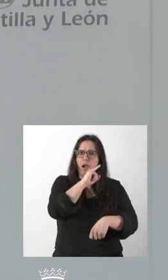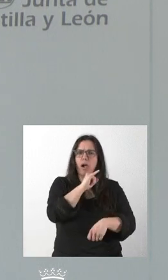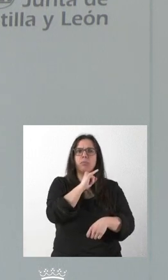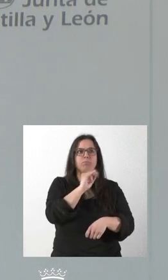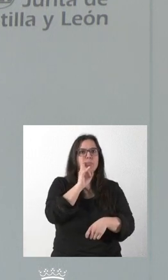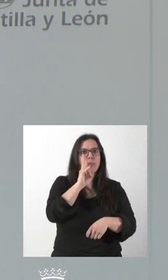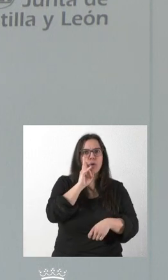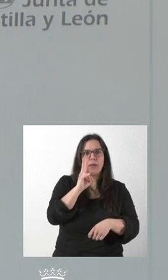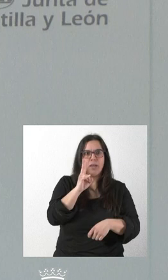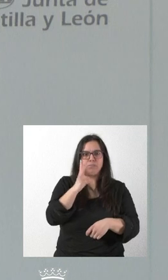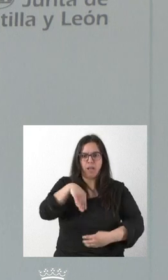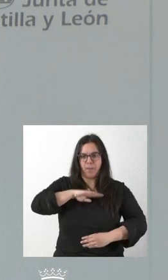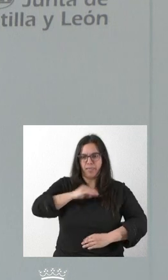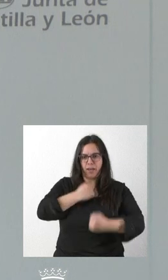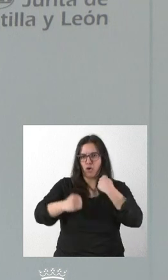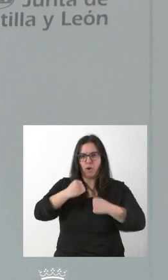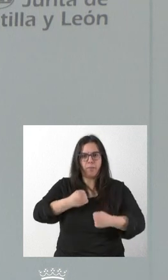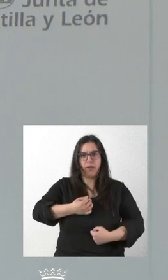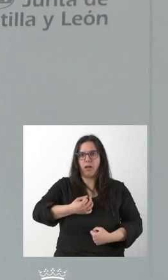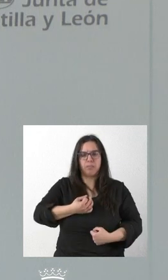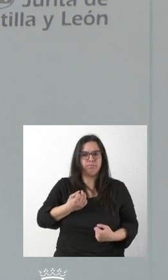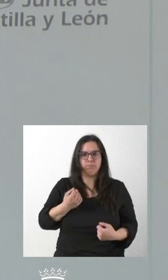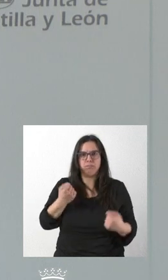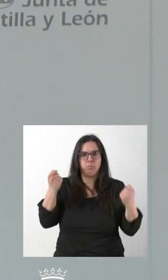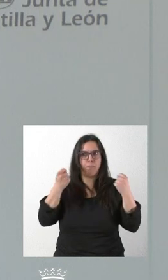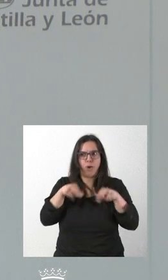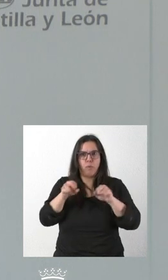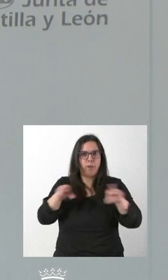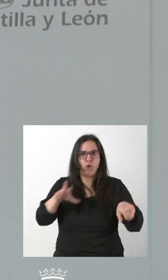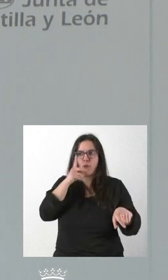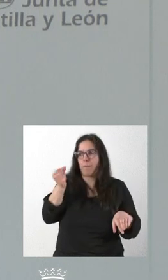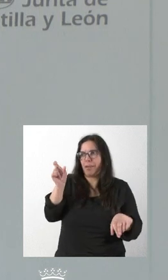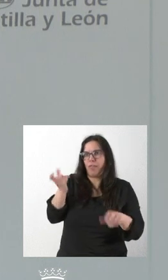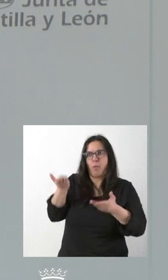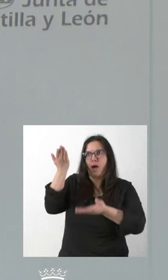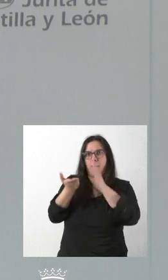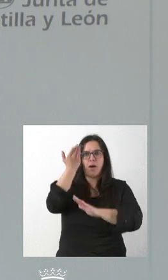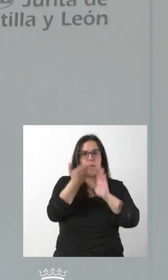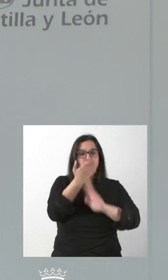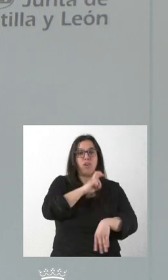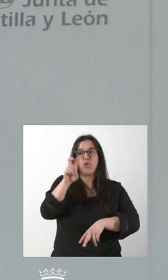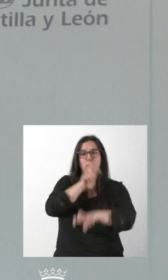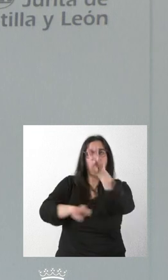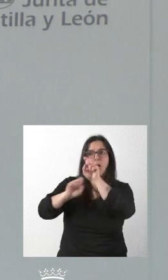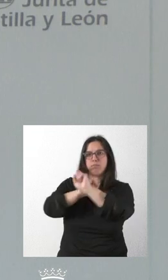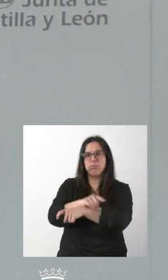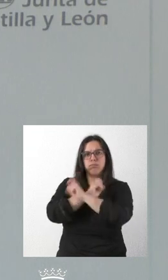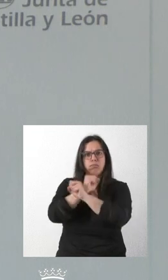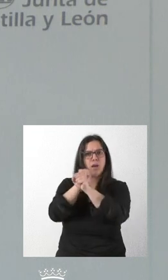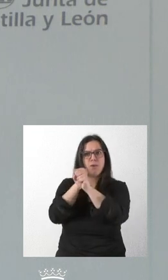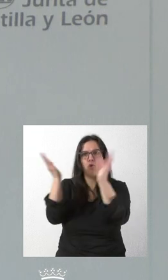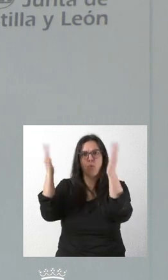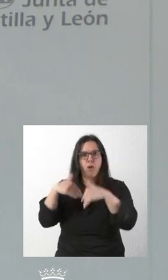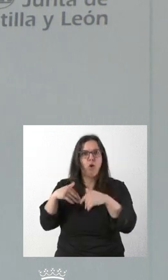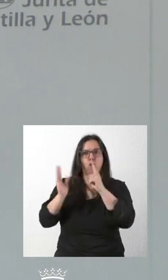viendo cómo pierden poder adquisitivo ante el crecimiento de los precios y otras muchas que están buscando un empleo sin poderlo encontrar. Por tanto,